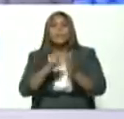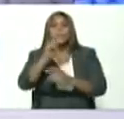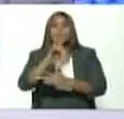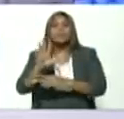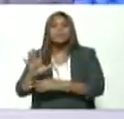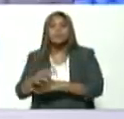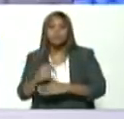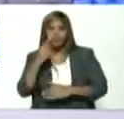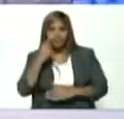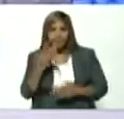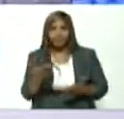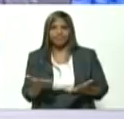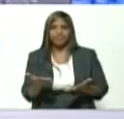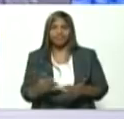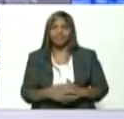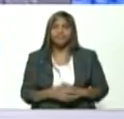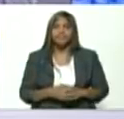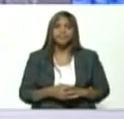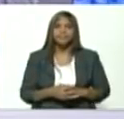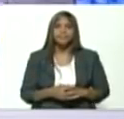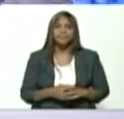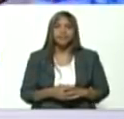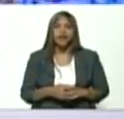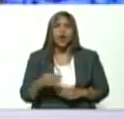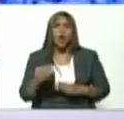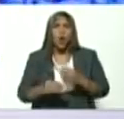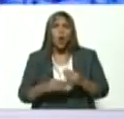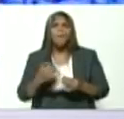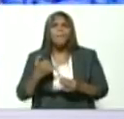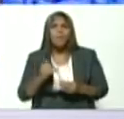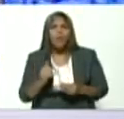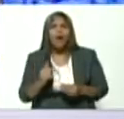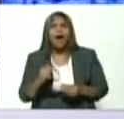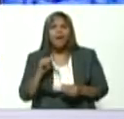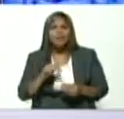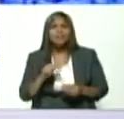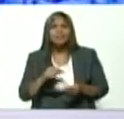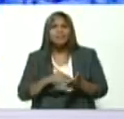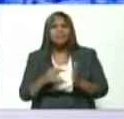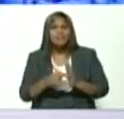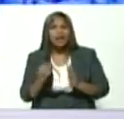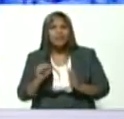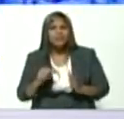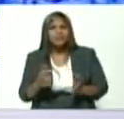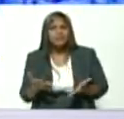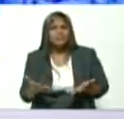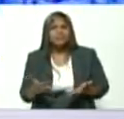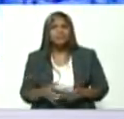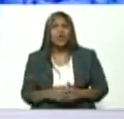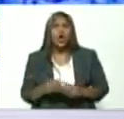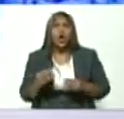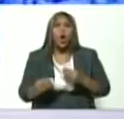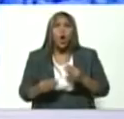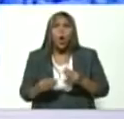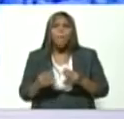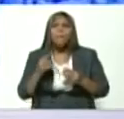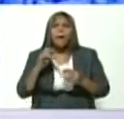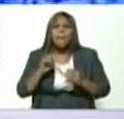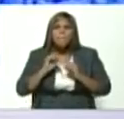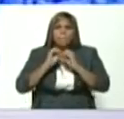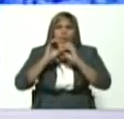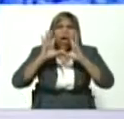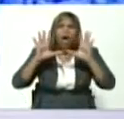se dan cuenta cómo tiene sentido en esta vida cómo va agarrando todo un nuevo